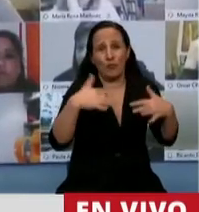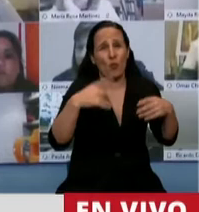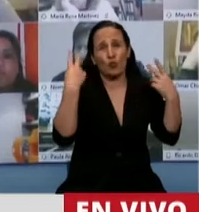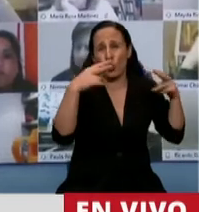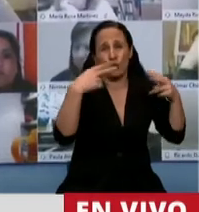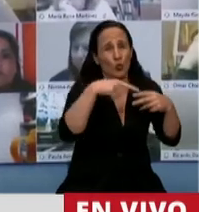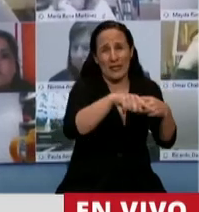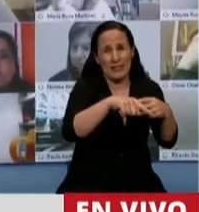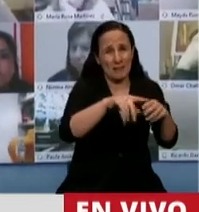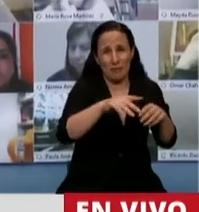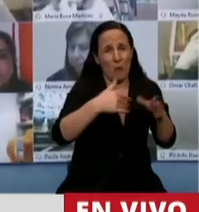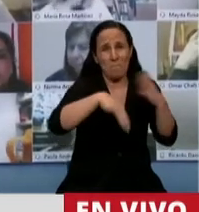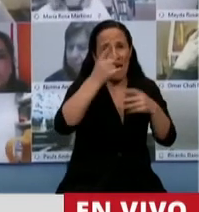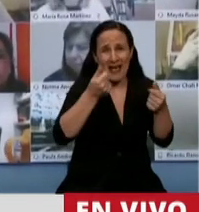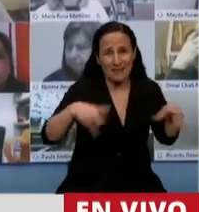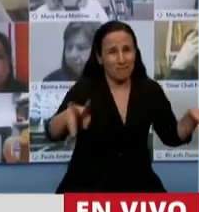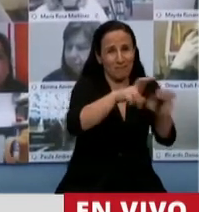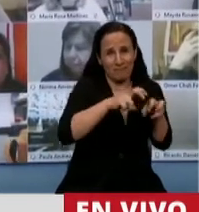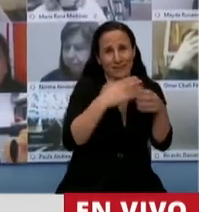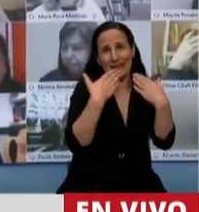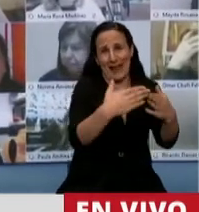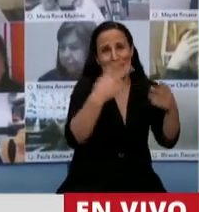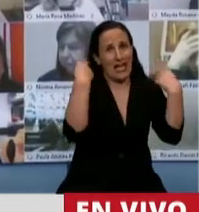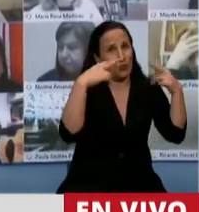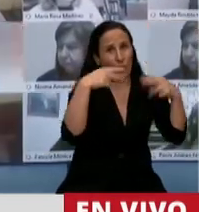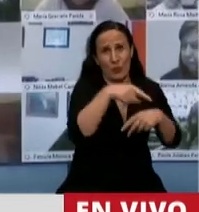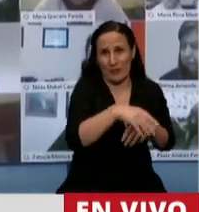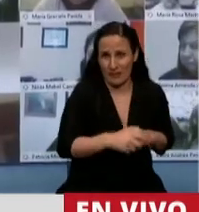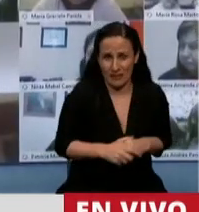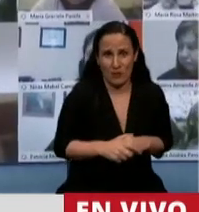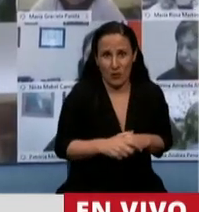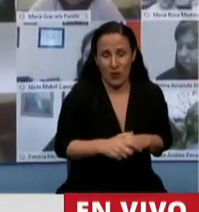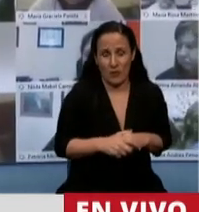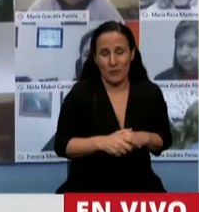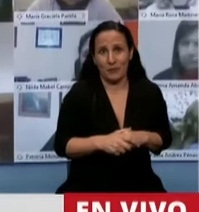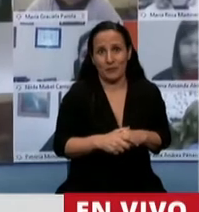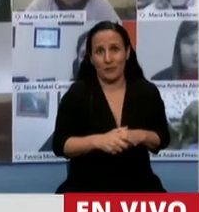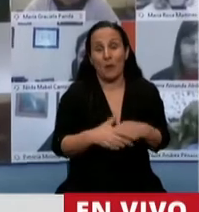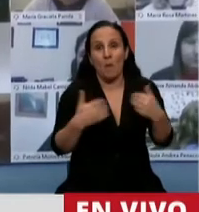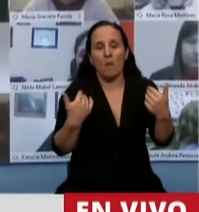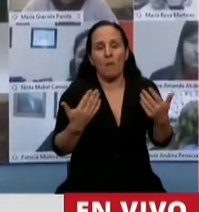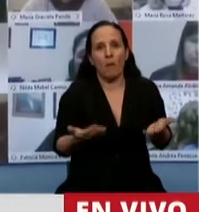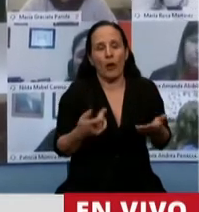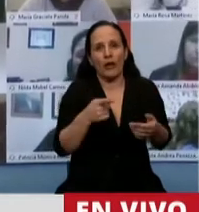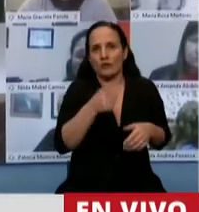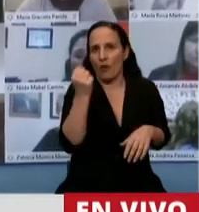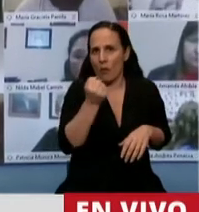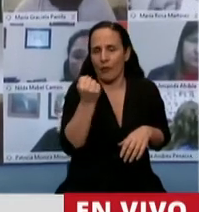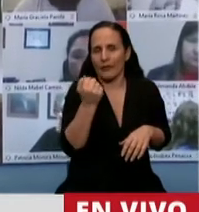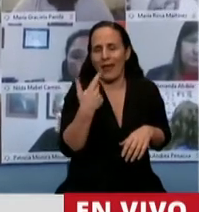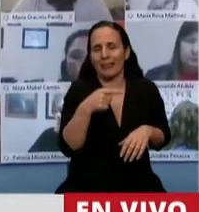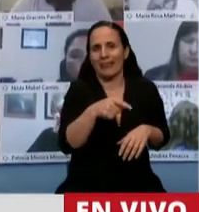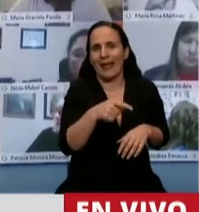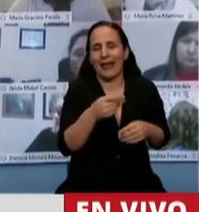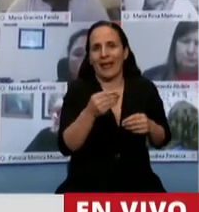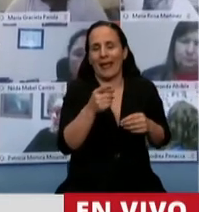prácticamente, es absolutamente importante, a lo cual tenemos que reforzar también diciendo que, a su vez,